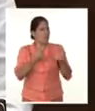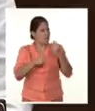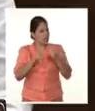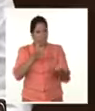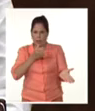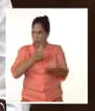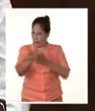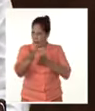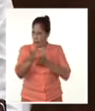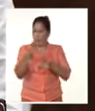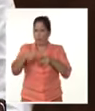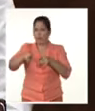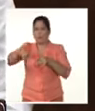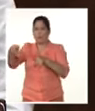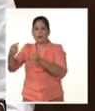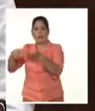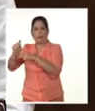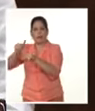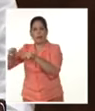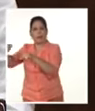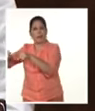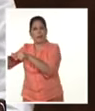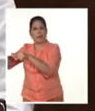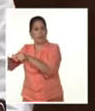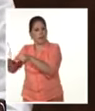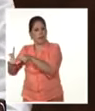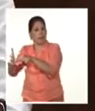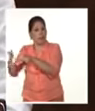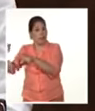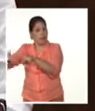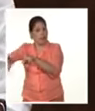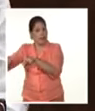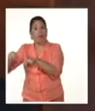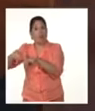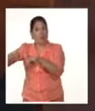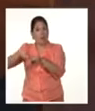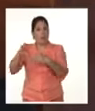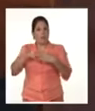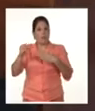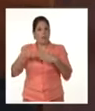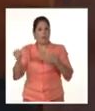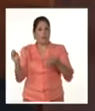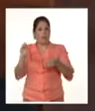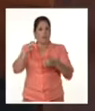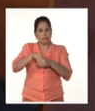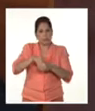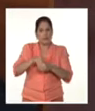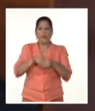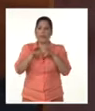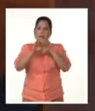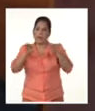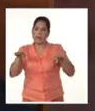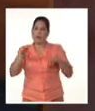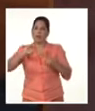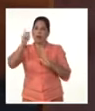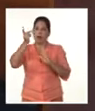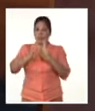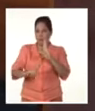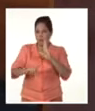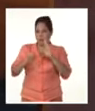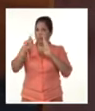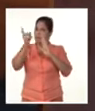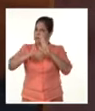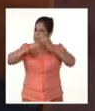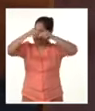Díaz Canel hizo referencia a las medidas en las que se trabaja para la captación de divisas, lograr la estabilidad electroenergética,